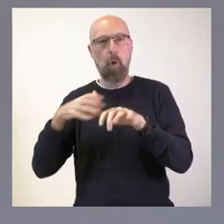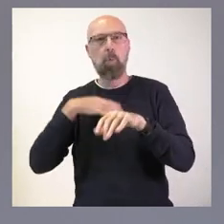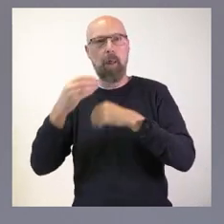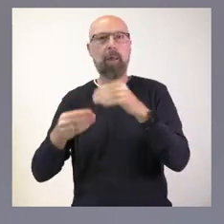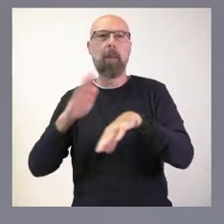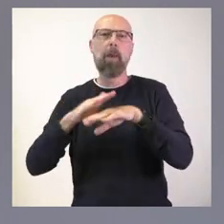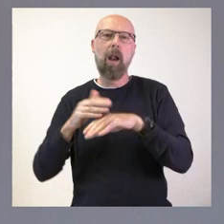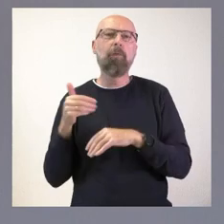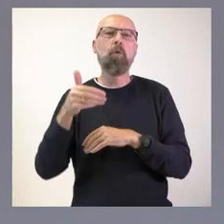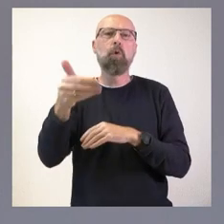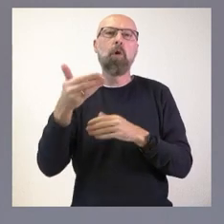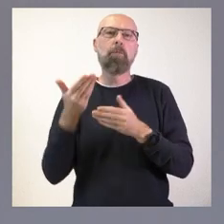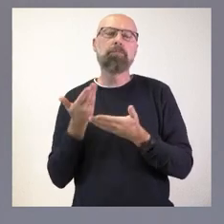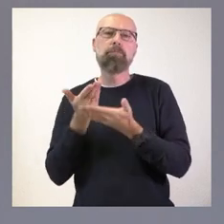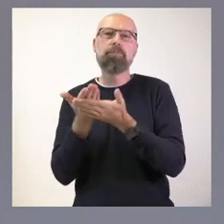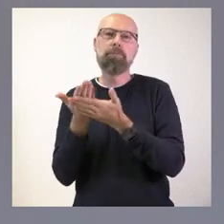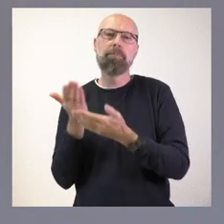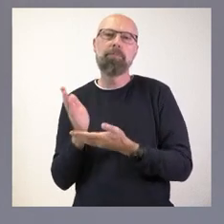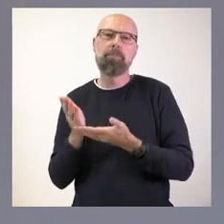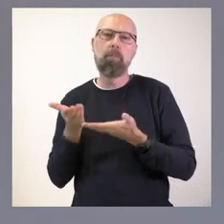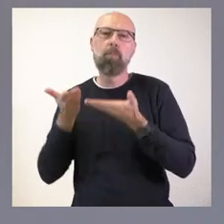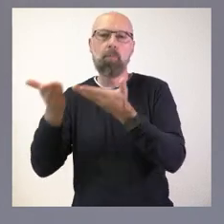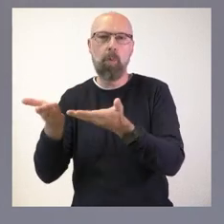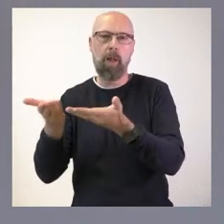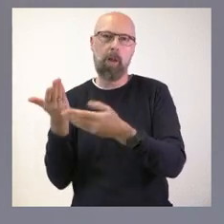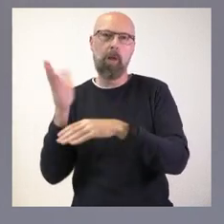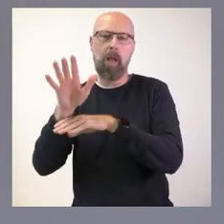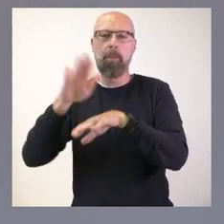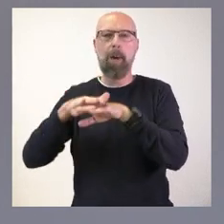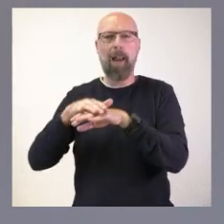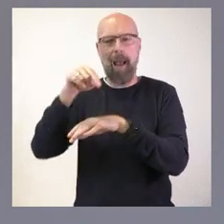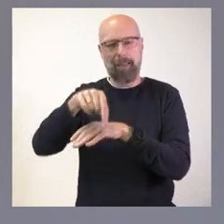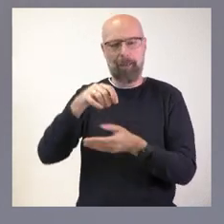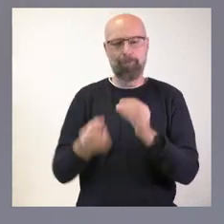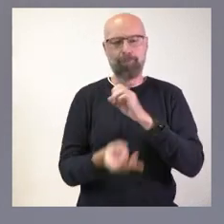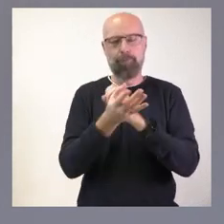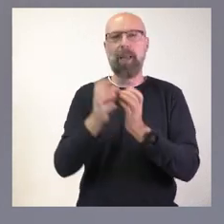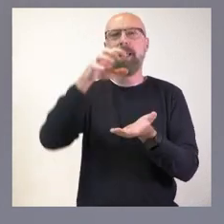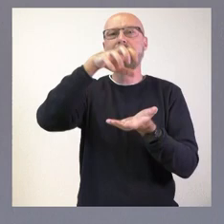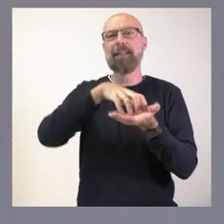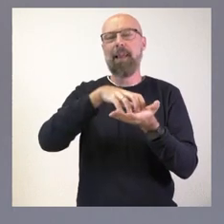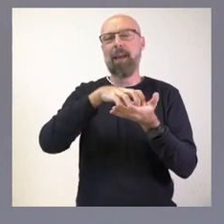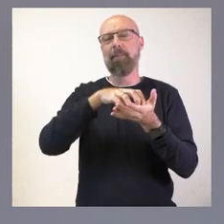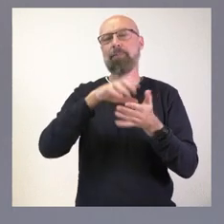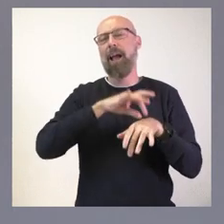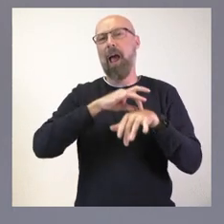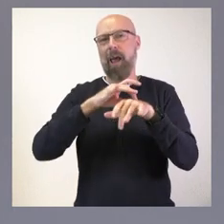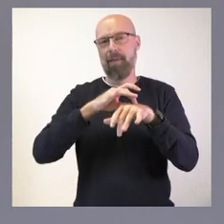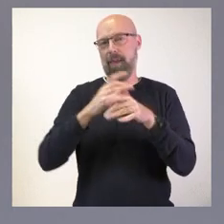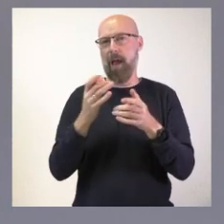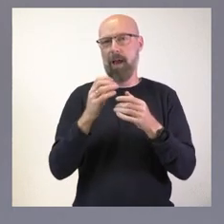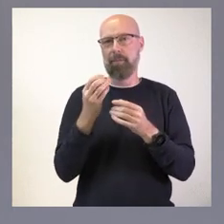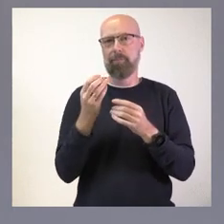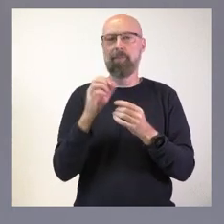candidatura que apoyamos desde la Junta de Castilla y León para sede de la Agencia Espacial Española. De hecho, nosotros ya,